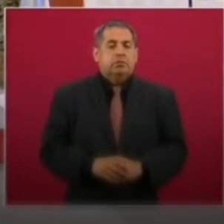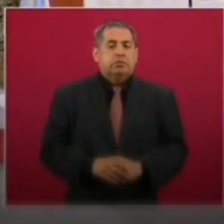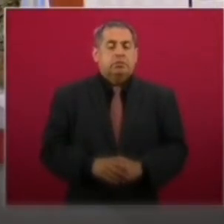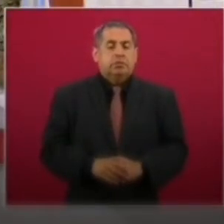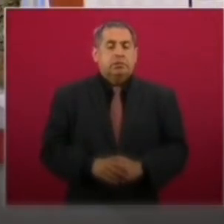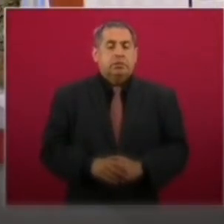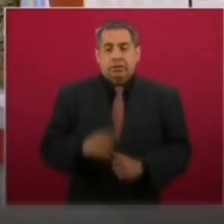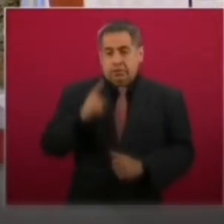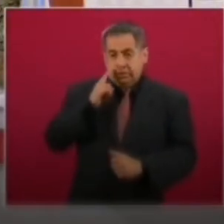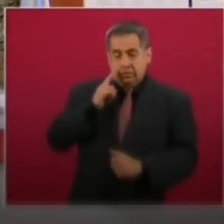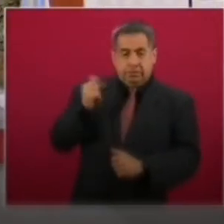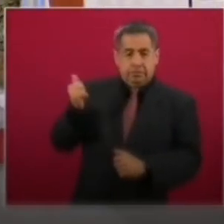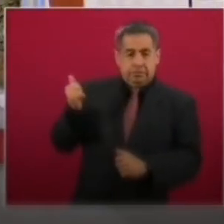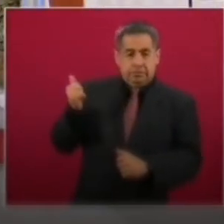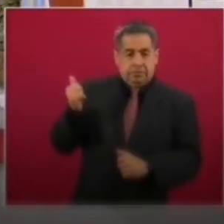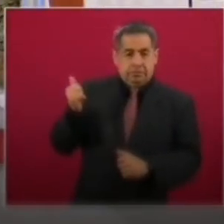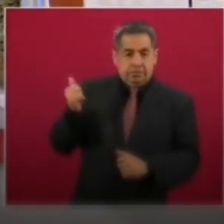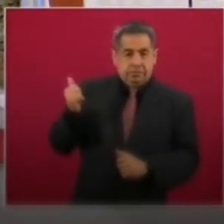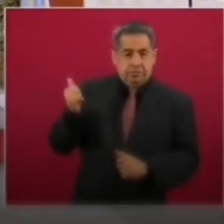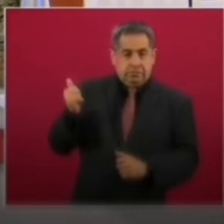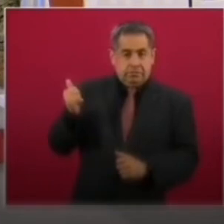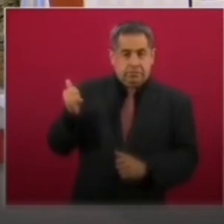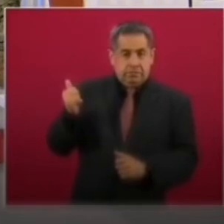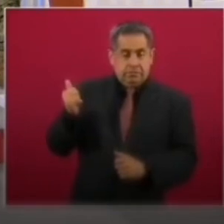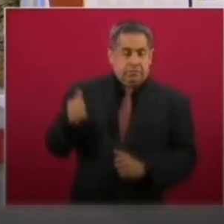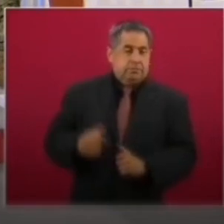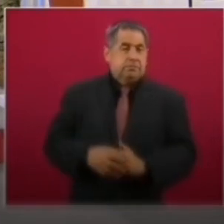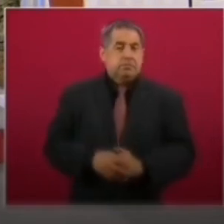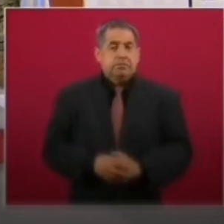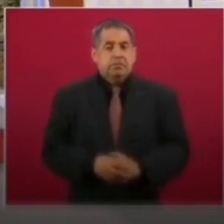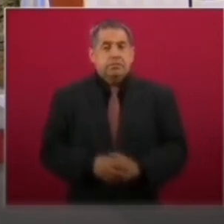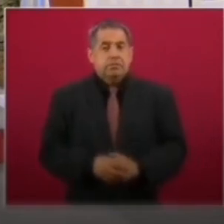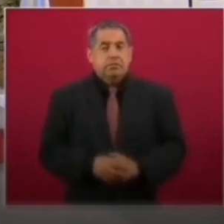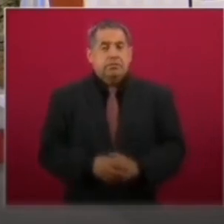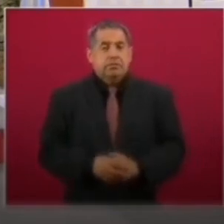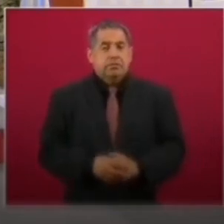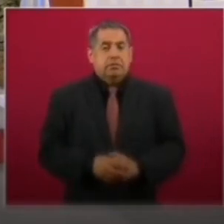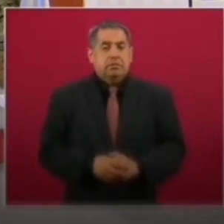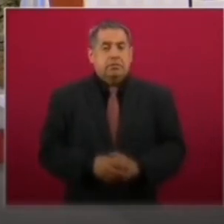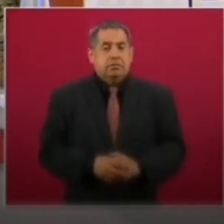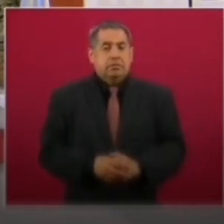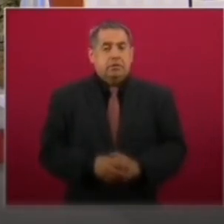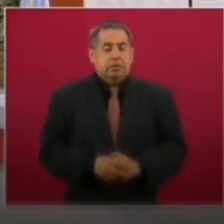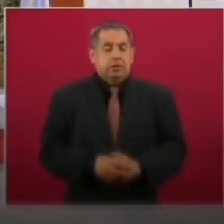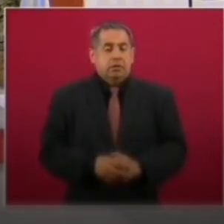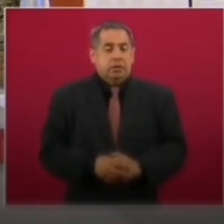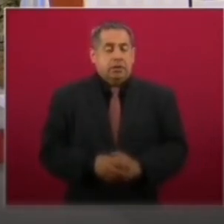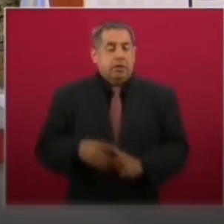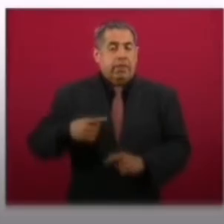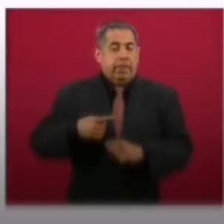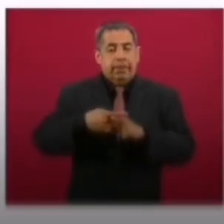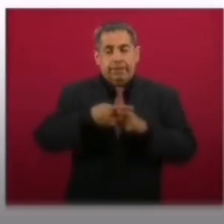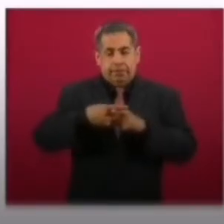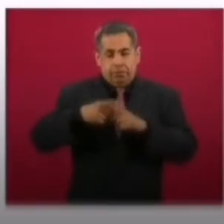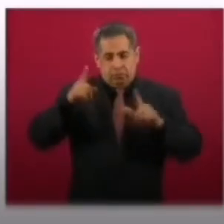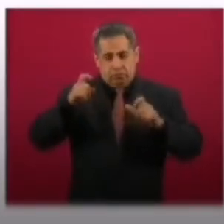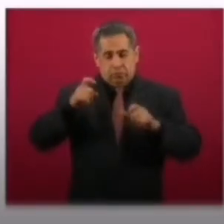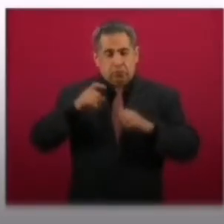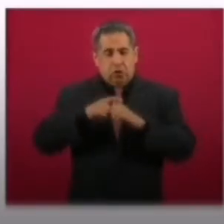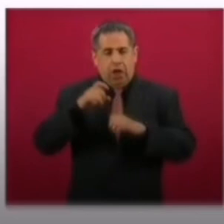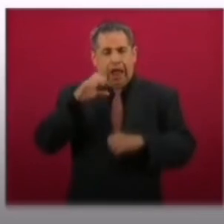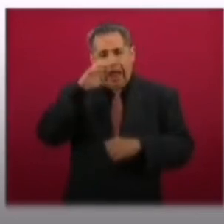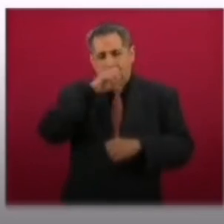En esta imagen se puede apreciar una fotografía satelital infrarroja